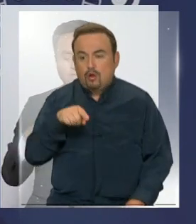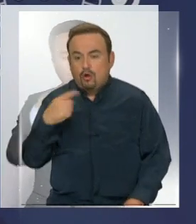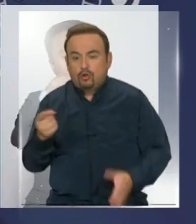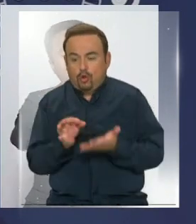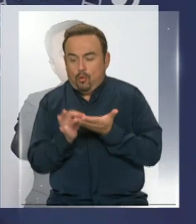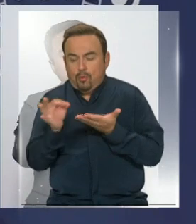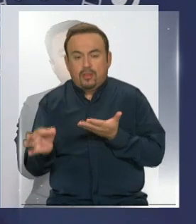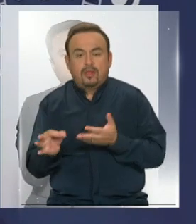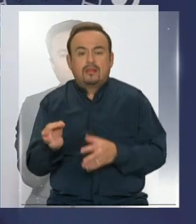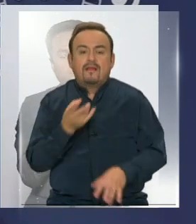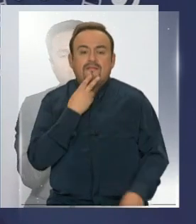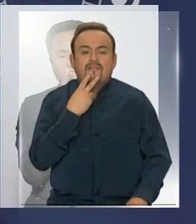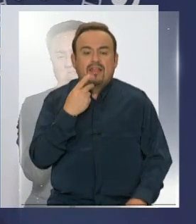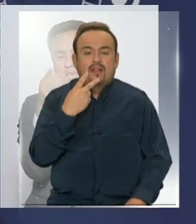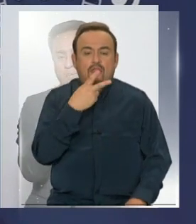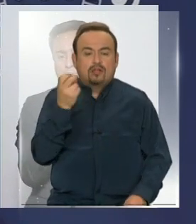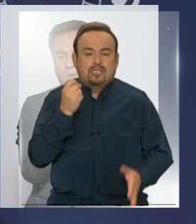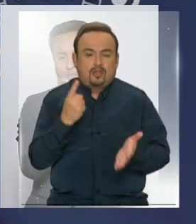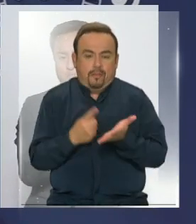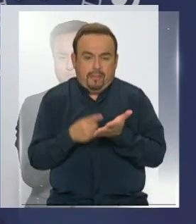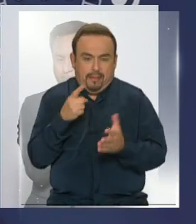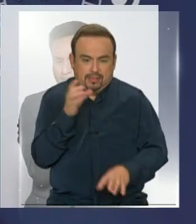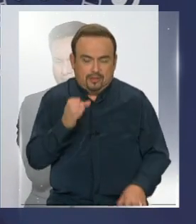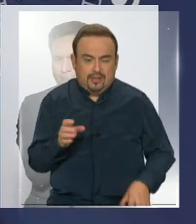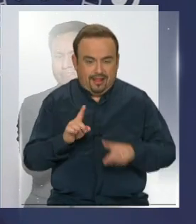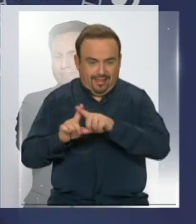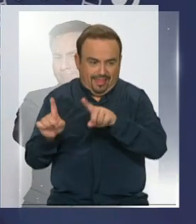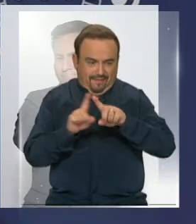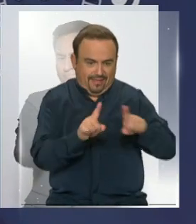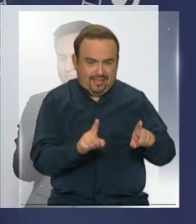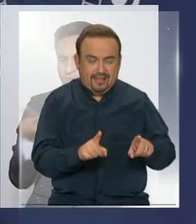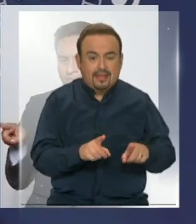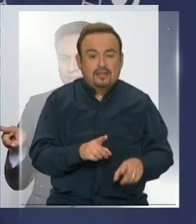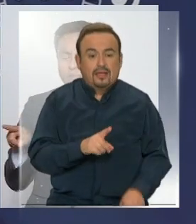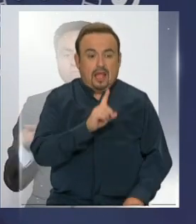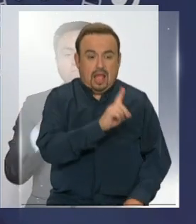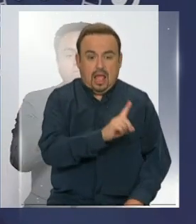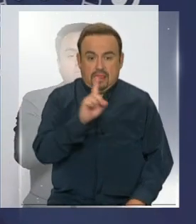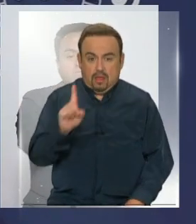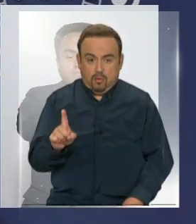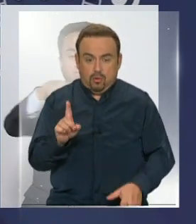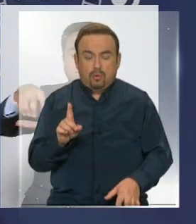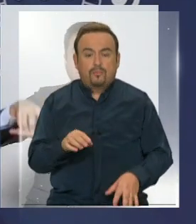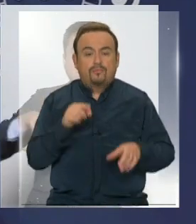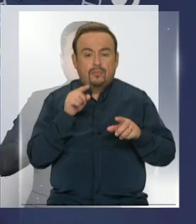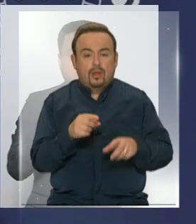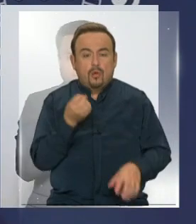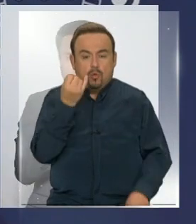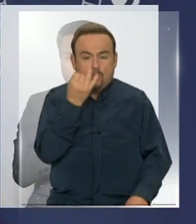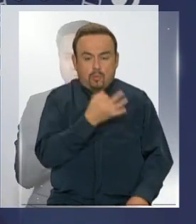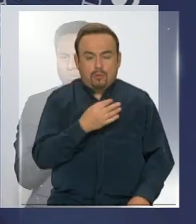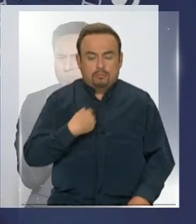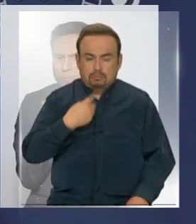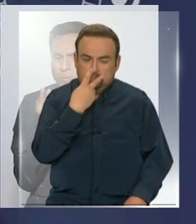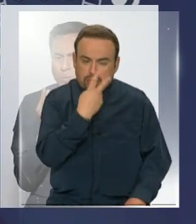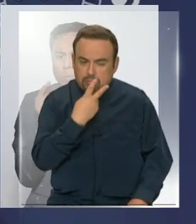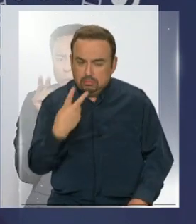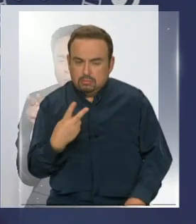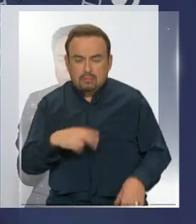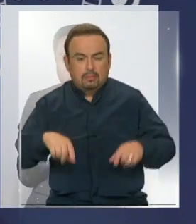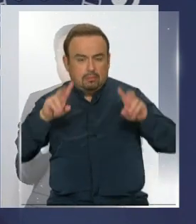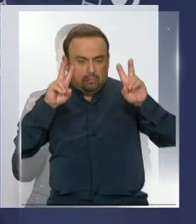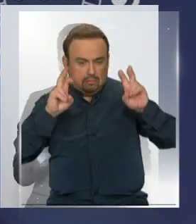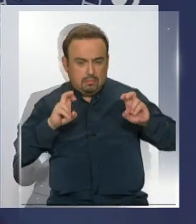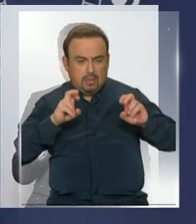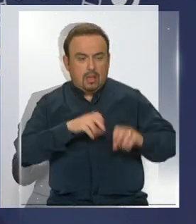comuna donde viven 200 mil personas. Por lo tanto, cada una de estas comunas y este número absoluto, tenemos que mirarlo en relación